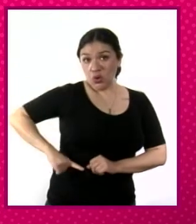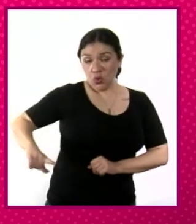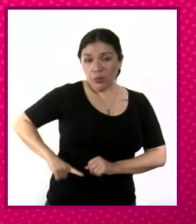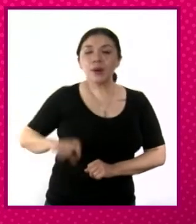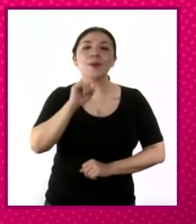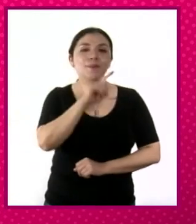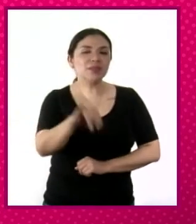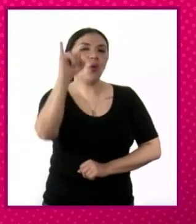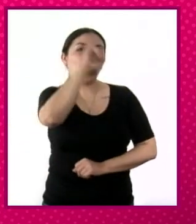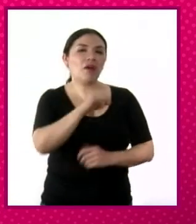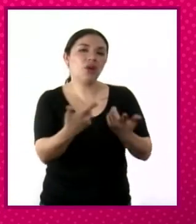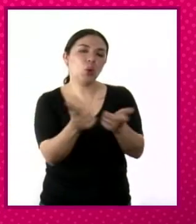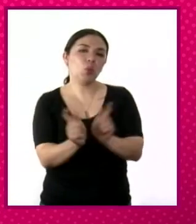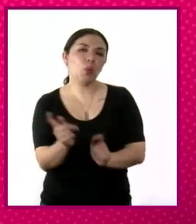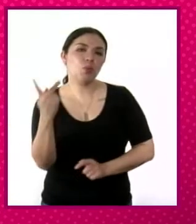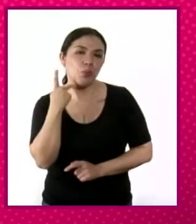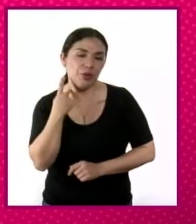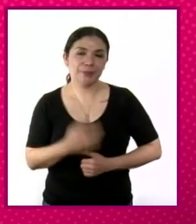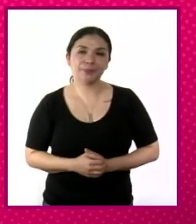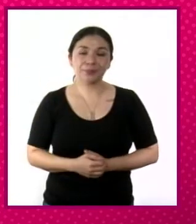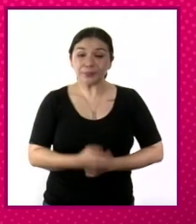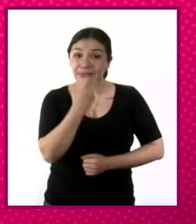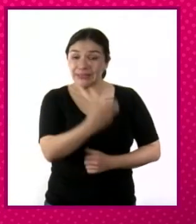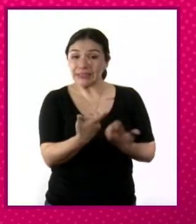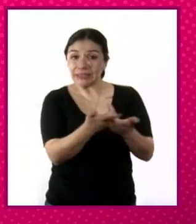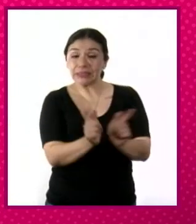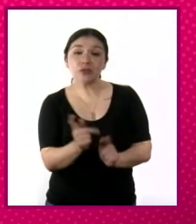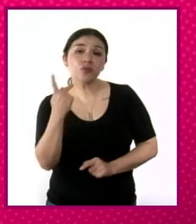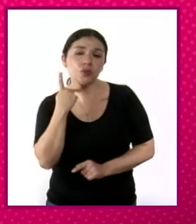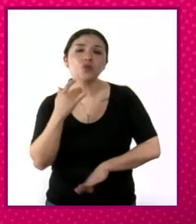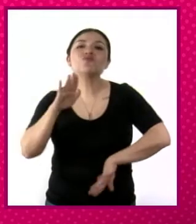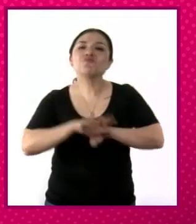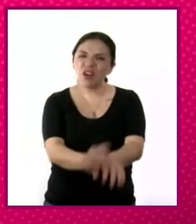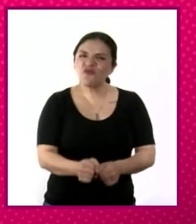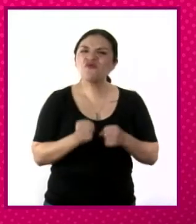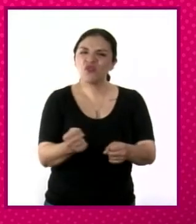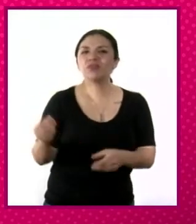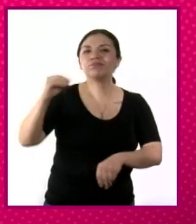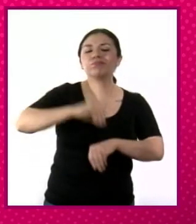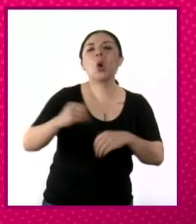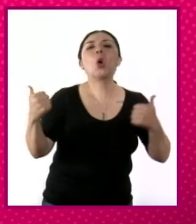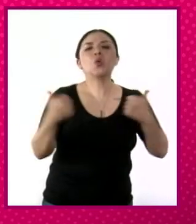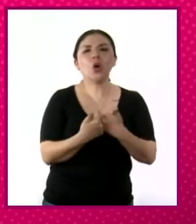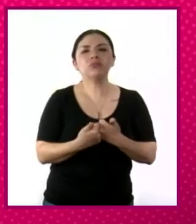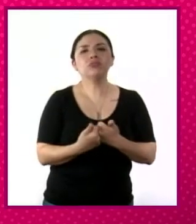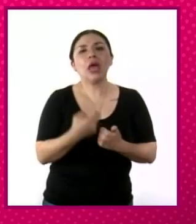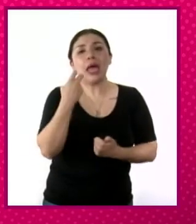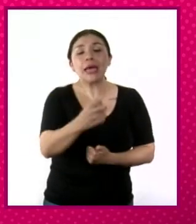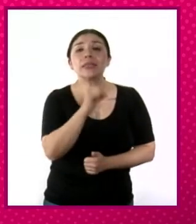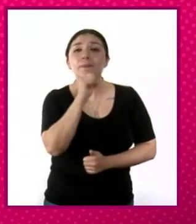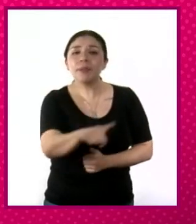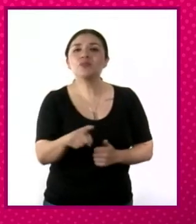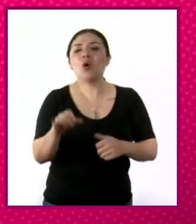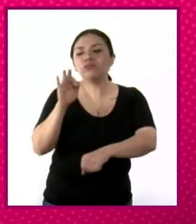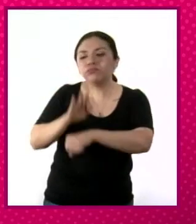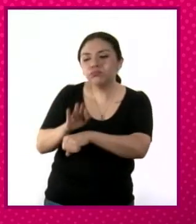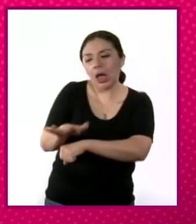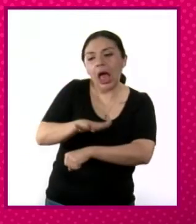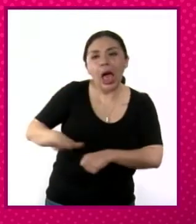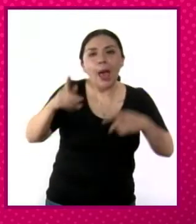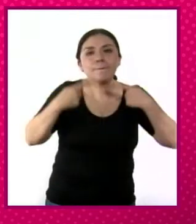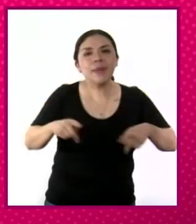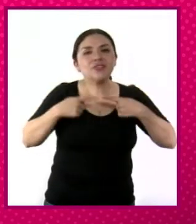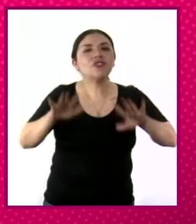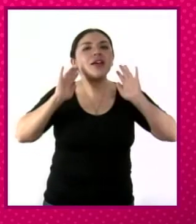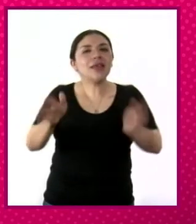también el jefe del partido. Y este partido, además, se fortalece con la incorporación de estos sectores populares que